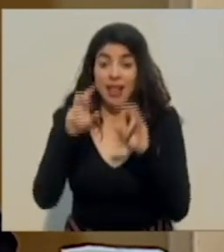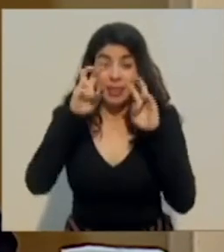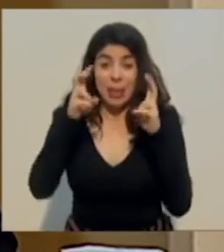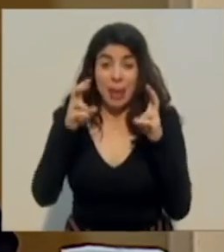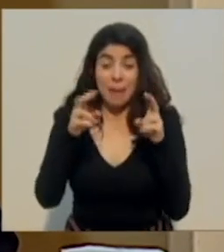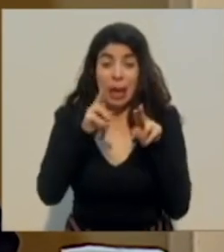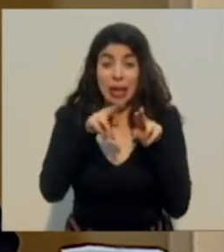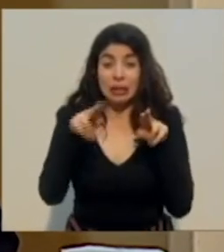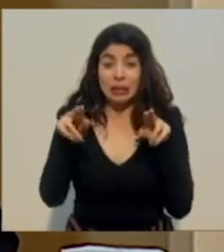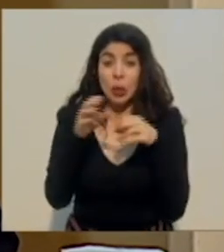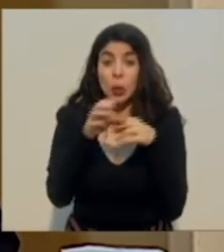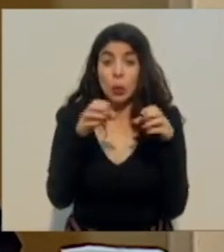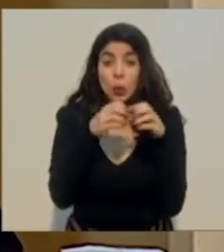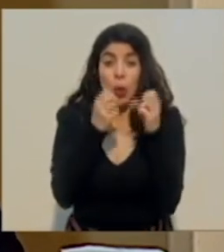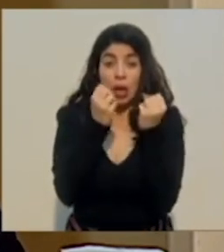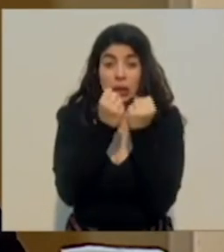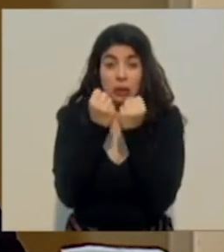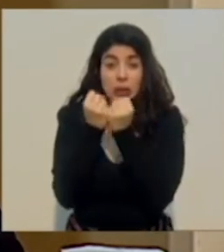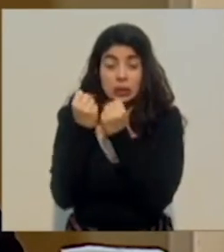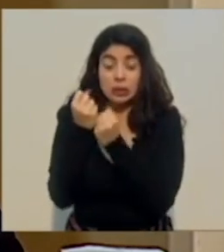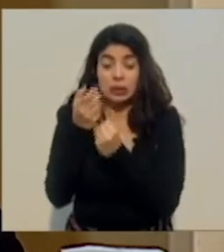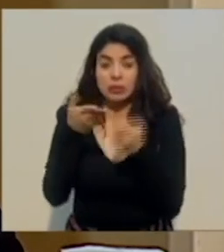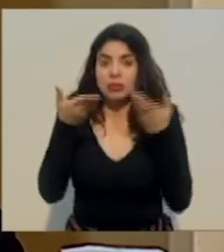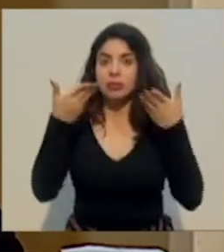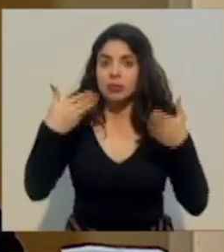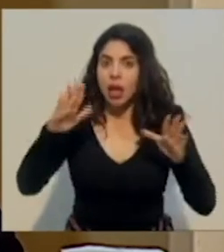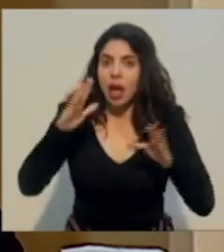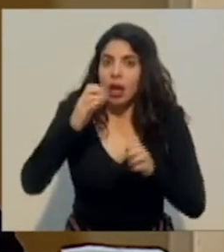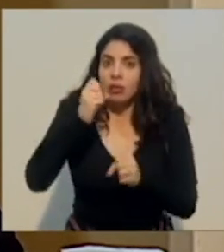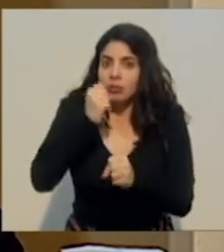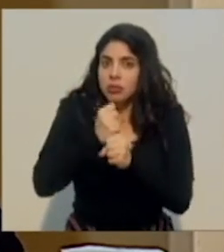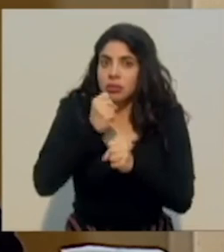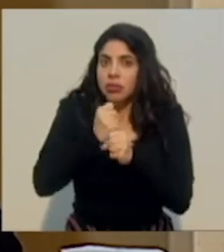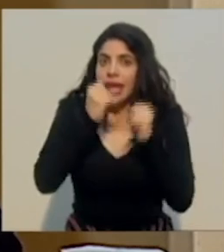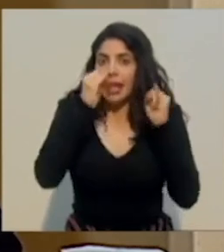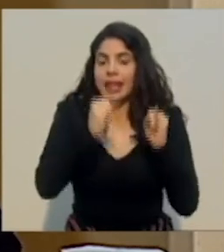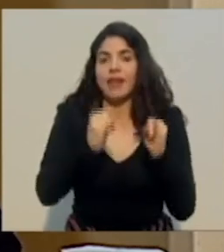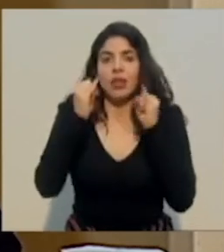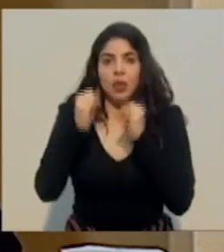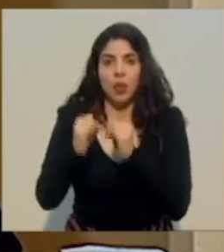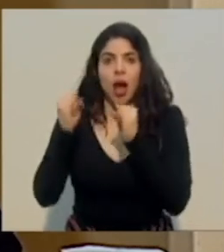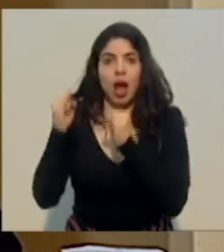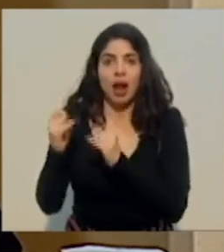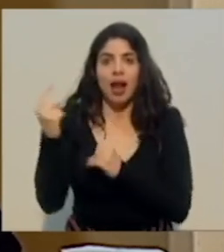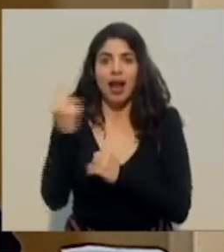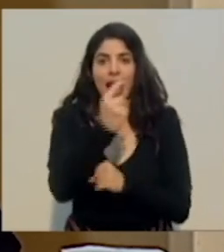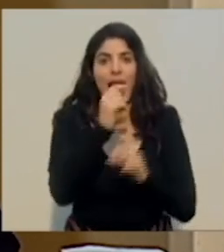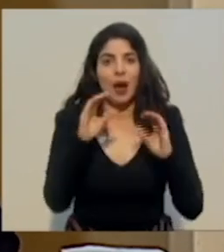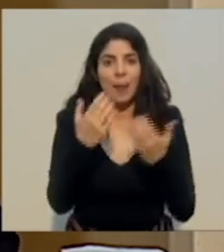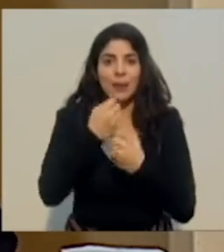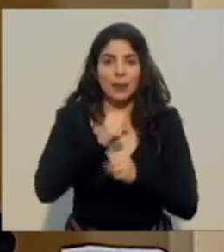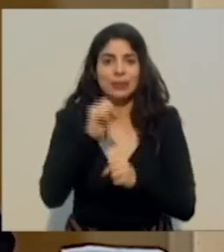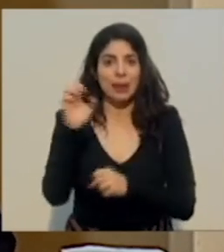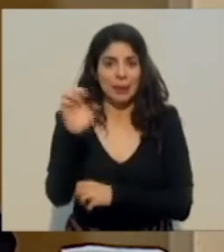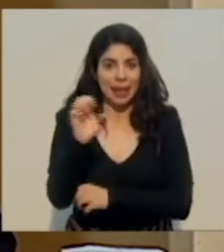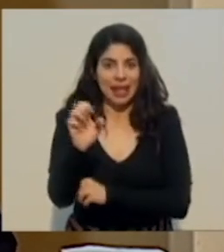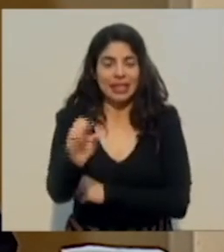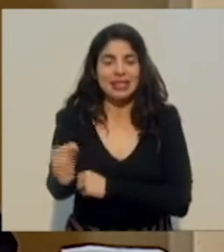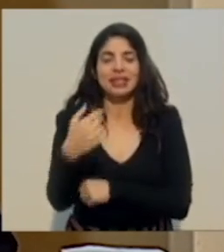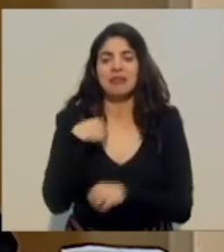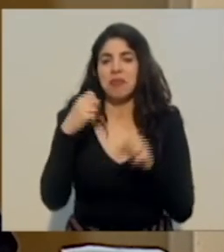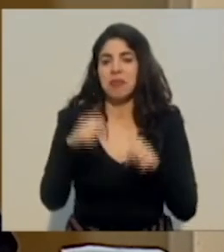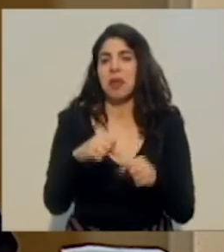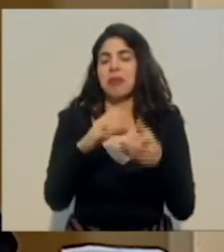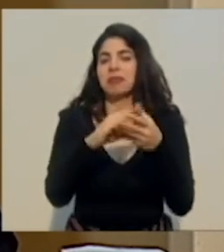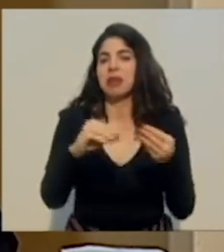que se han trabajado, digamos, a nivel individual con cada Comité Municipal de Emergencias, y podría hablar de la